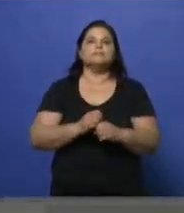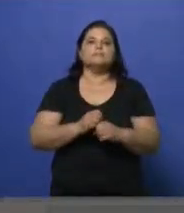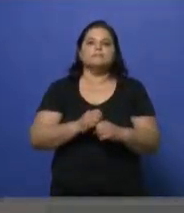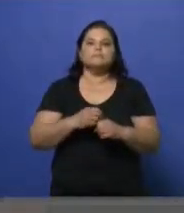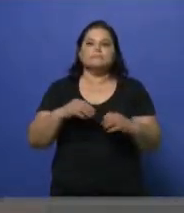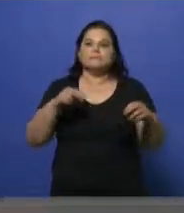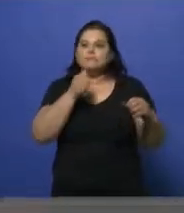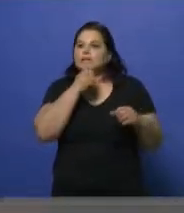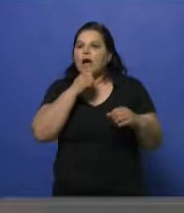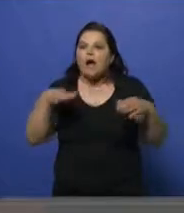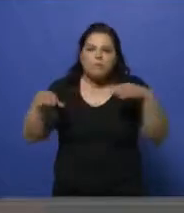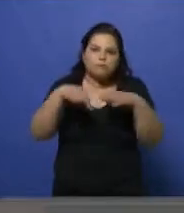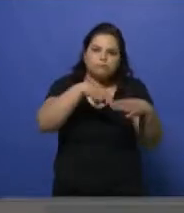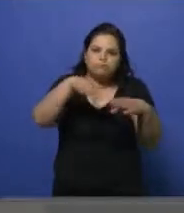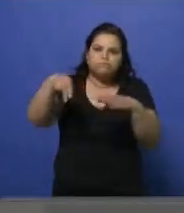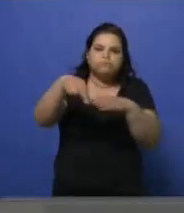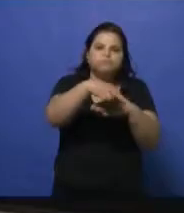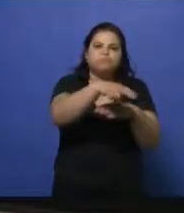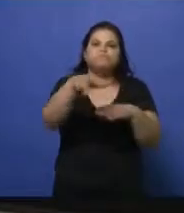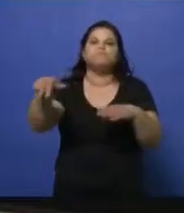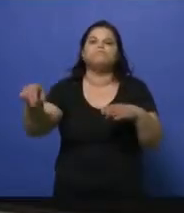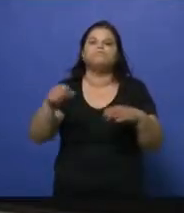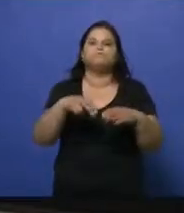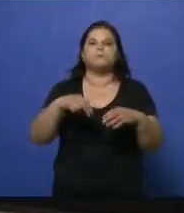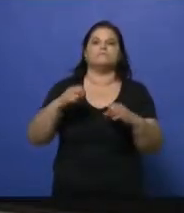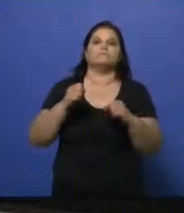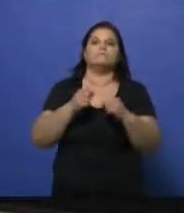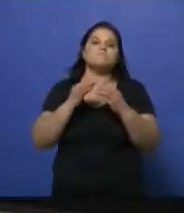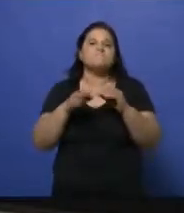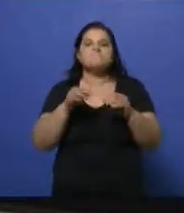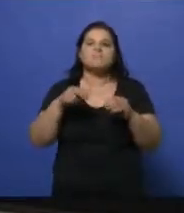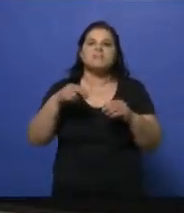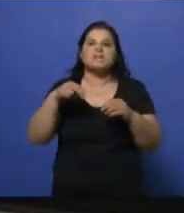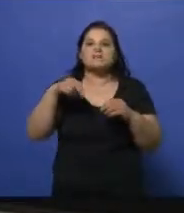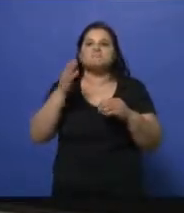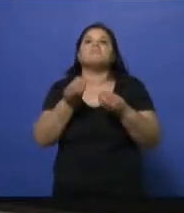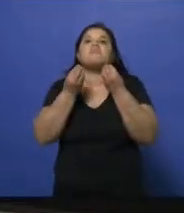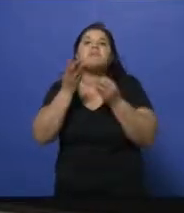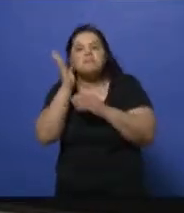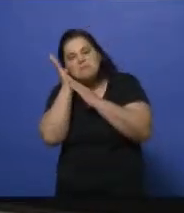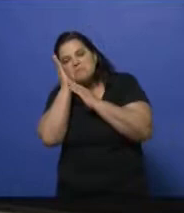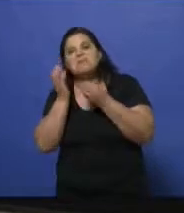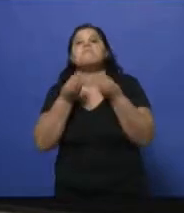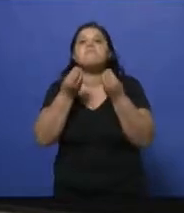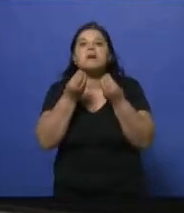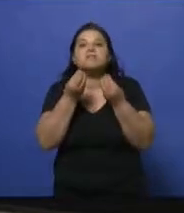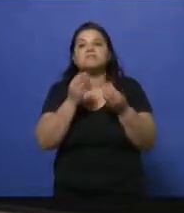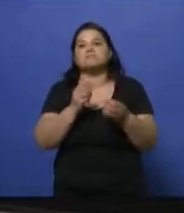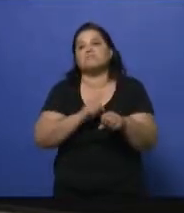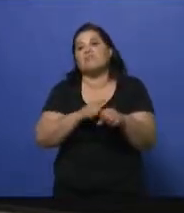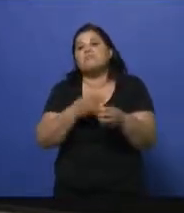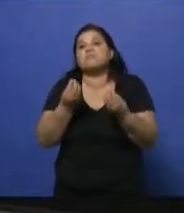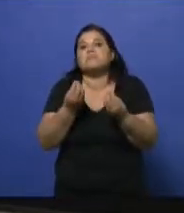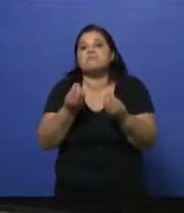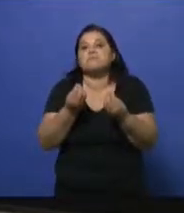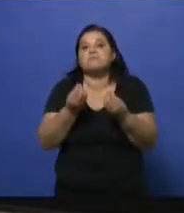saliendo de los barrios, ayudando, como bien decía Nicola, ¿cuánto durmieron? En promedio, 4 horas el primer día, después pasaron de corrido el domingo